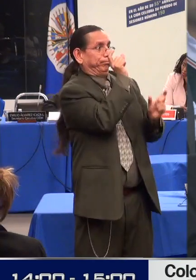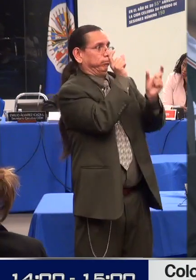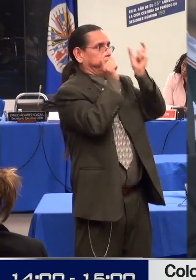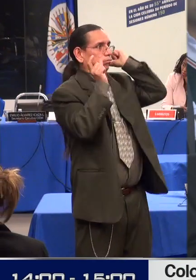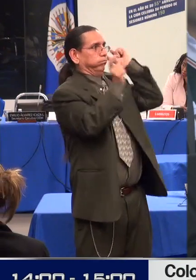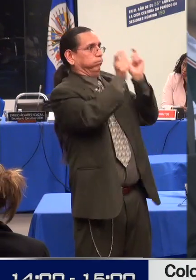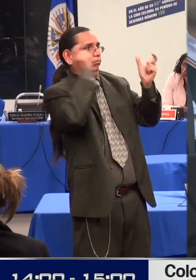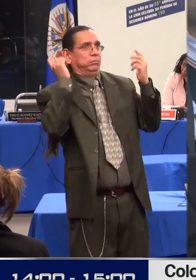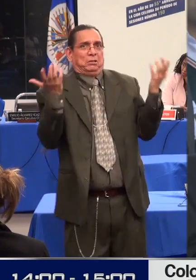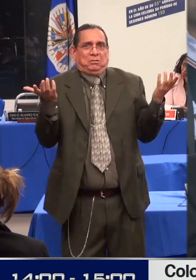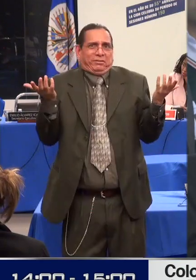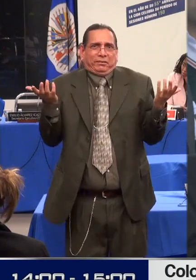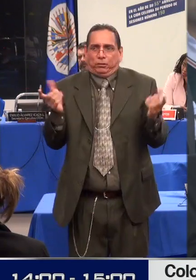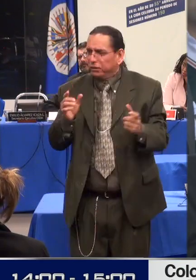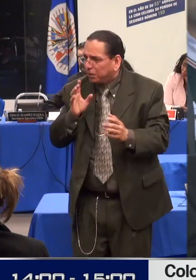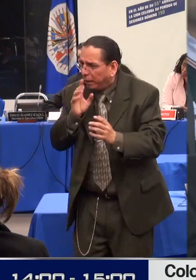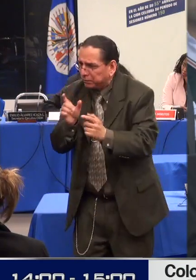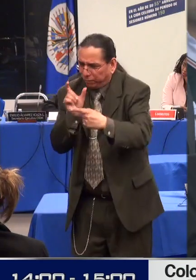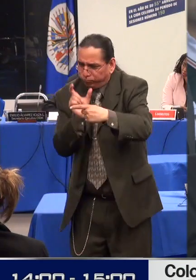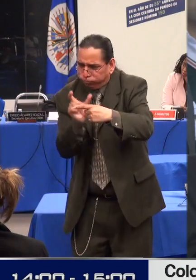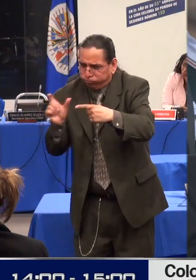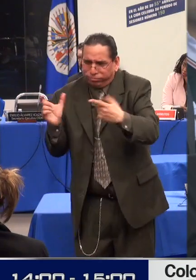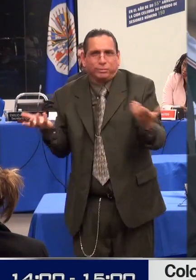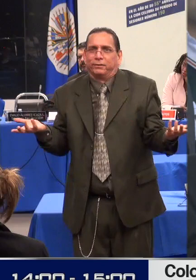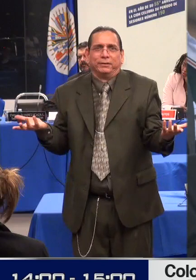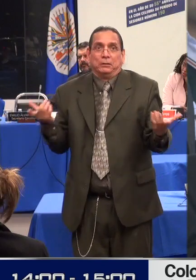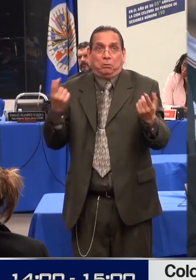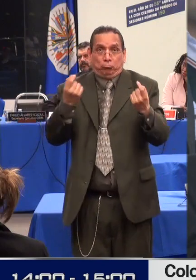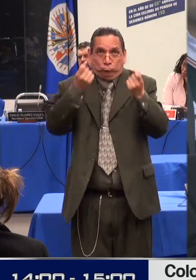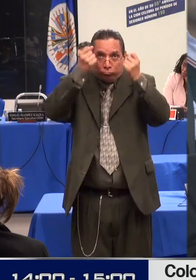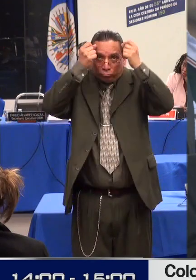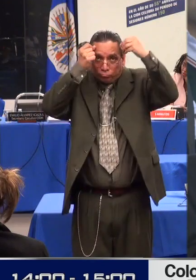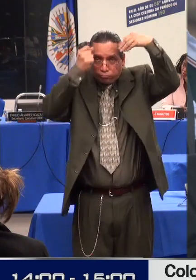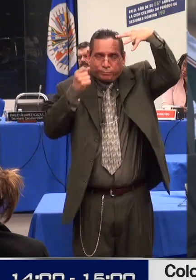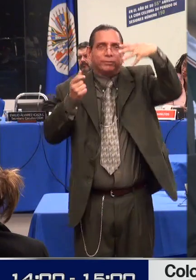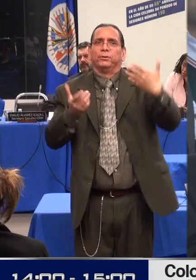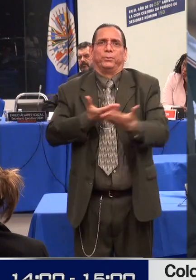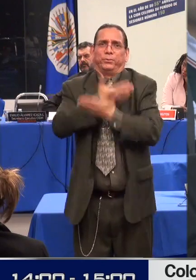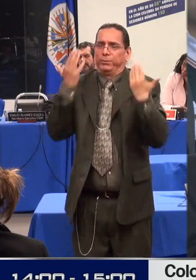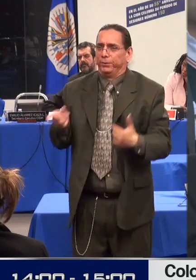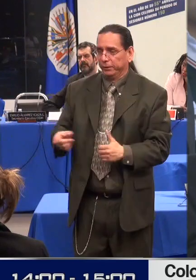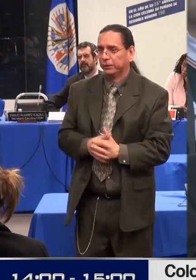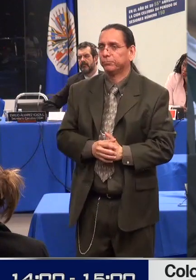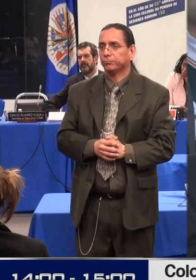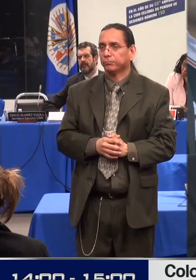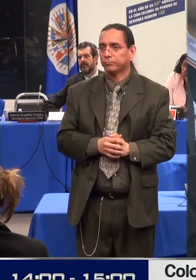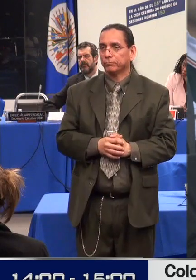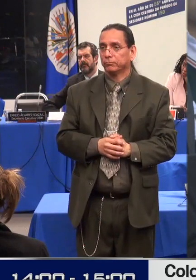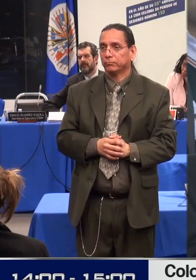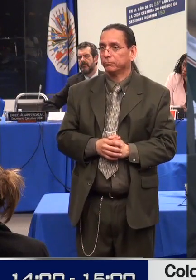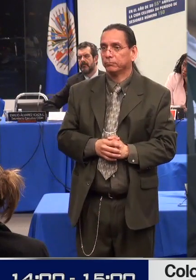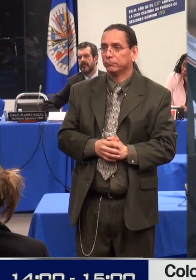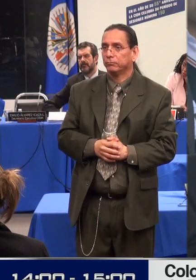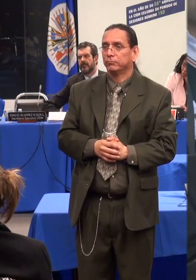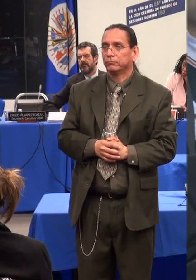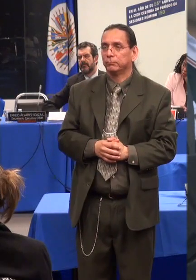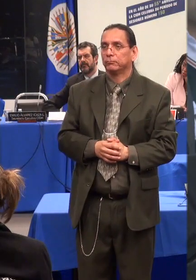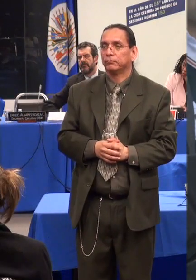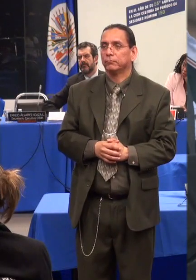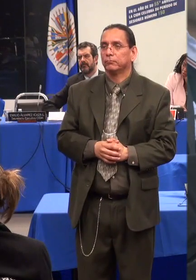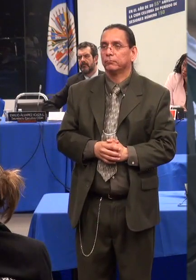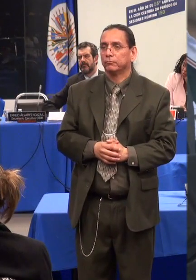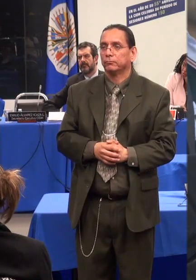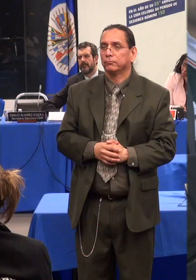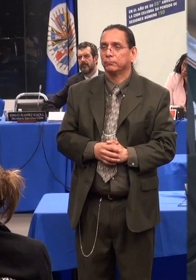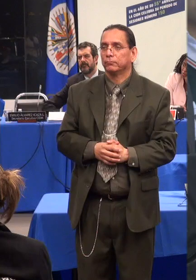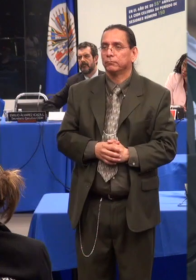Cuando hablamos de temas se ponen nerviosos y ponen penosos. Eso se nota en su